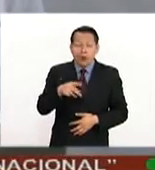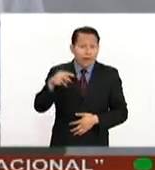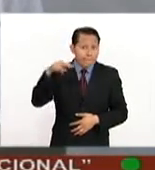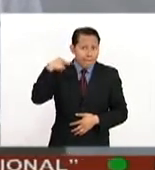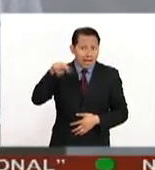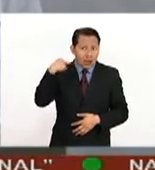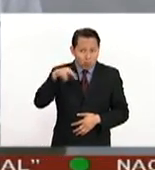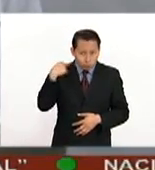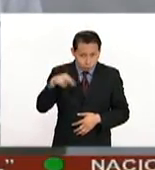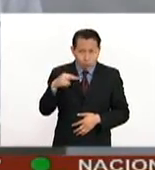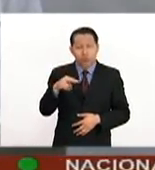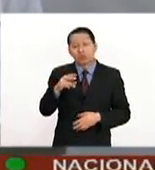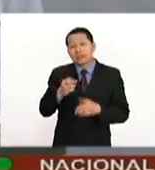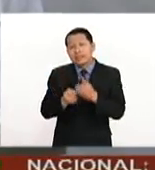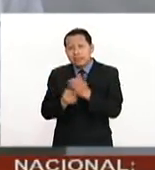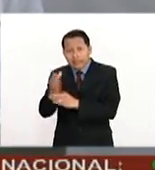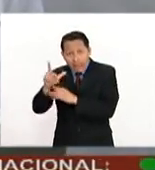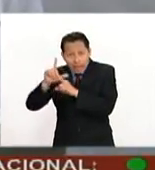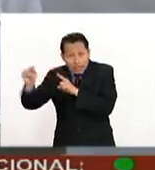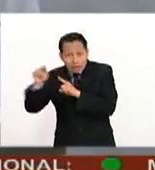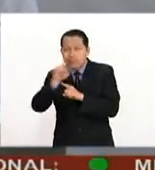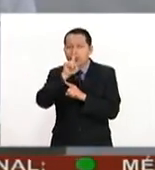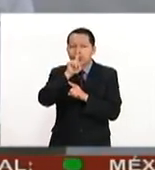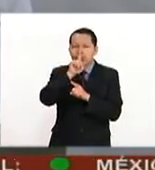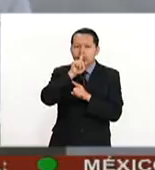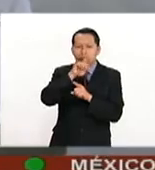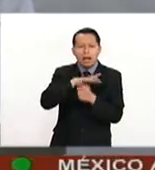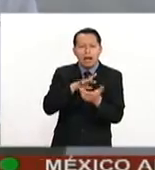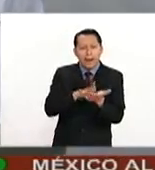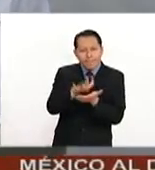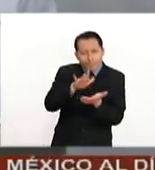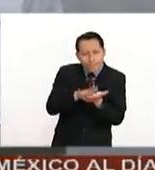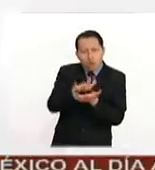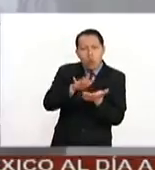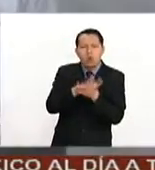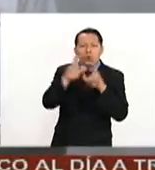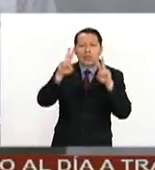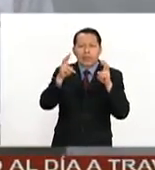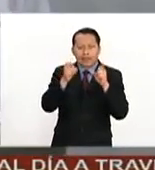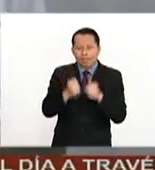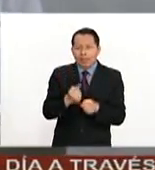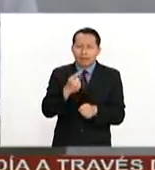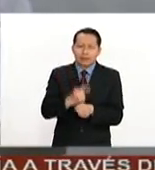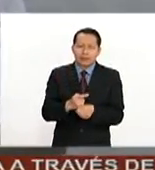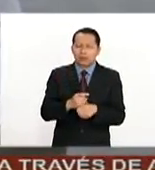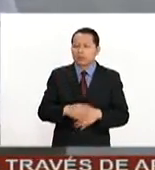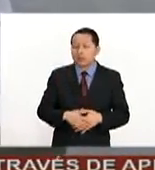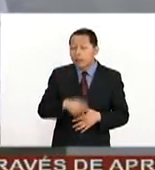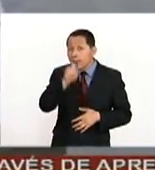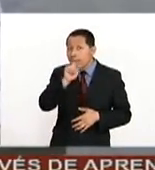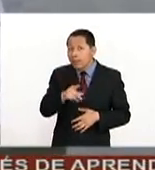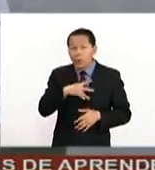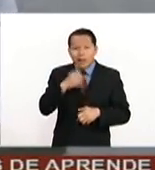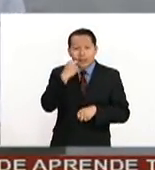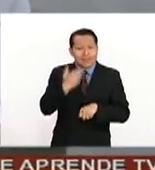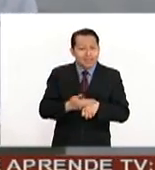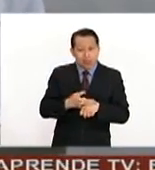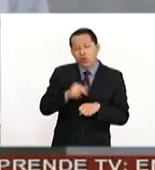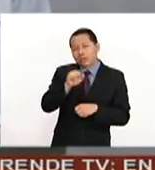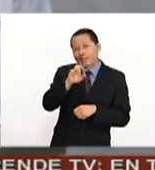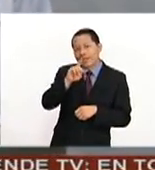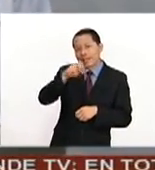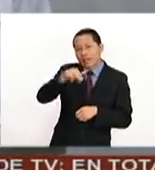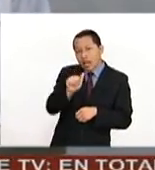Veracruz en el apoyo que se está teniendo en materia de seguridad. También, de parte del secretario de la Defensa,